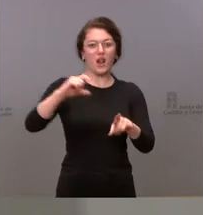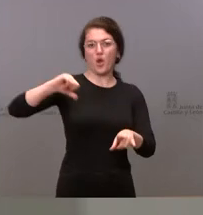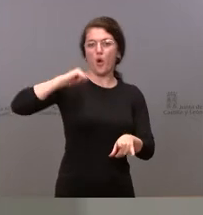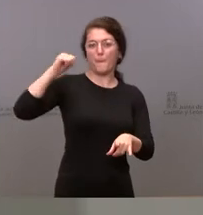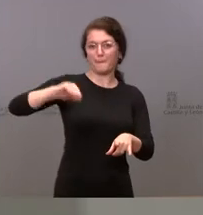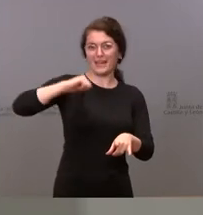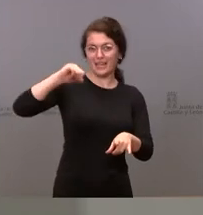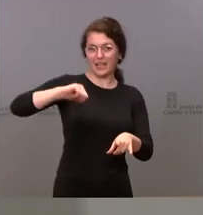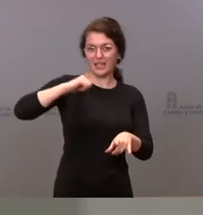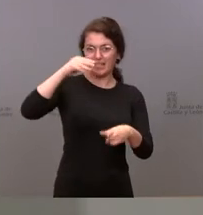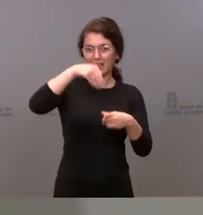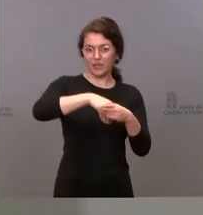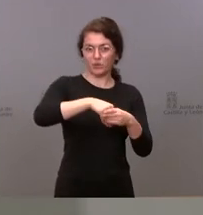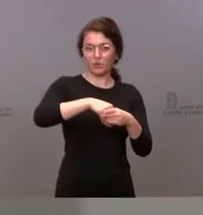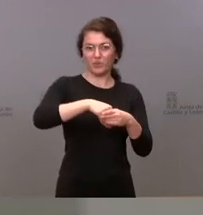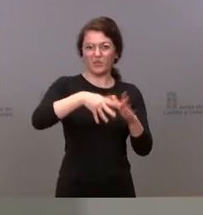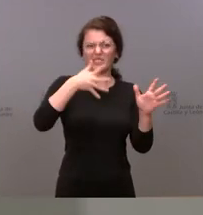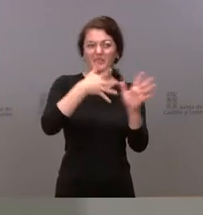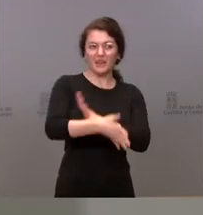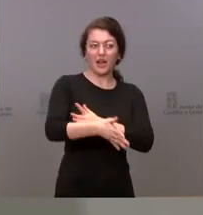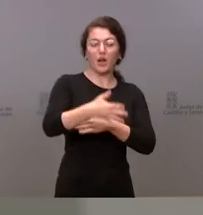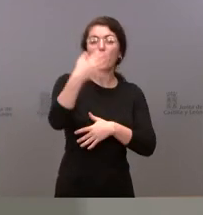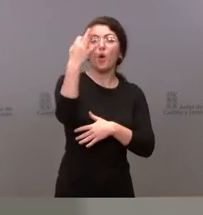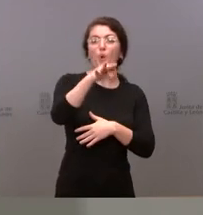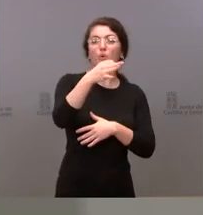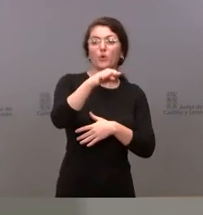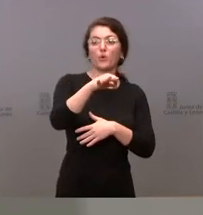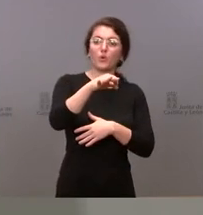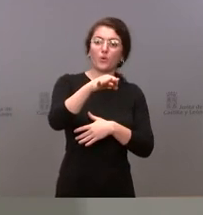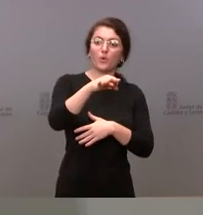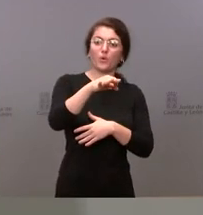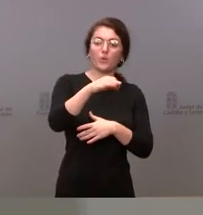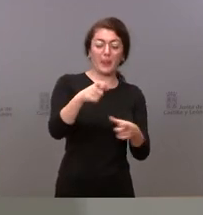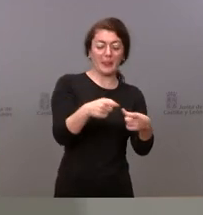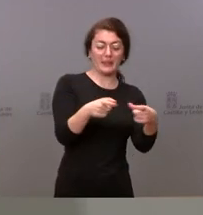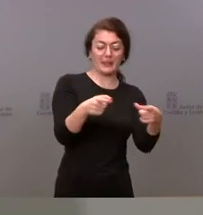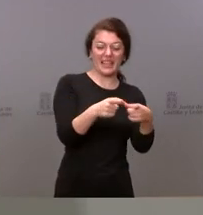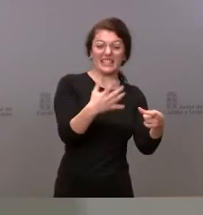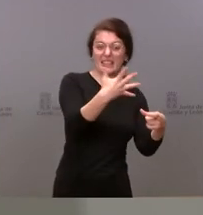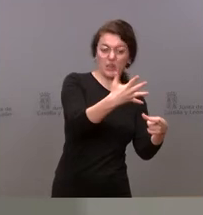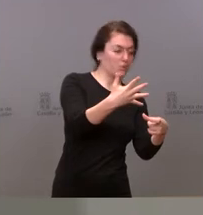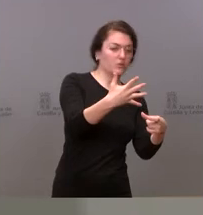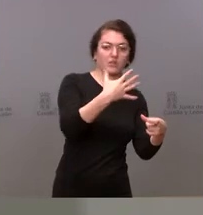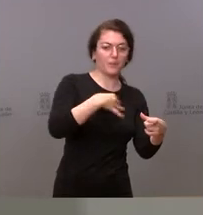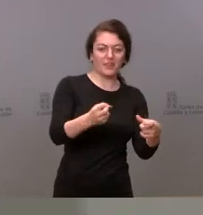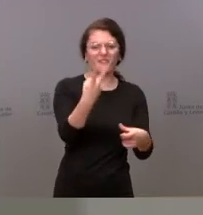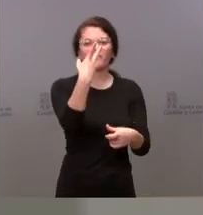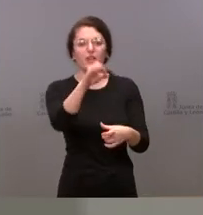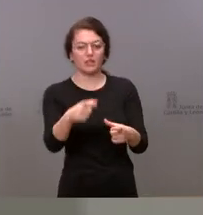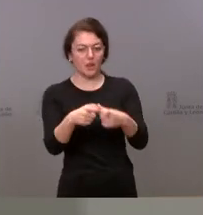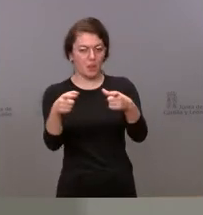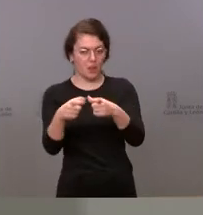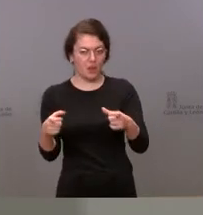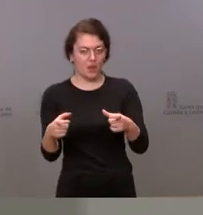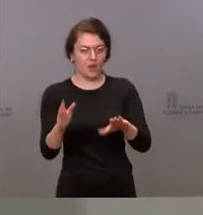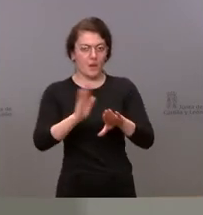él hablaba de no solamente en unidades individuales o de cinco sino hasta de 20 con lo cual esto podría movilizar